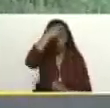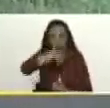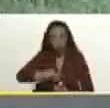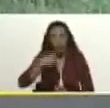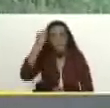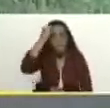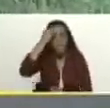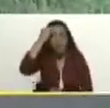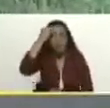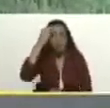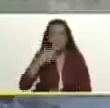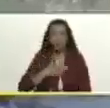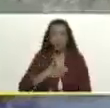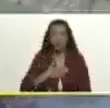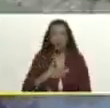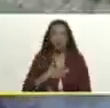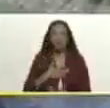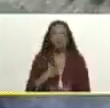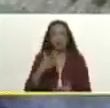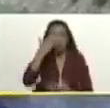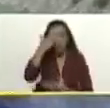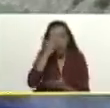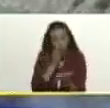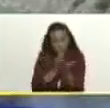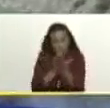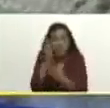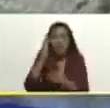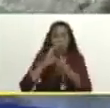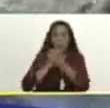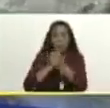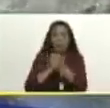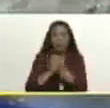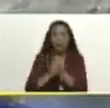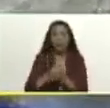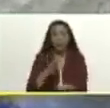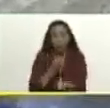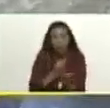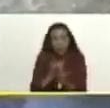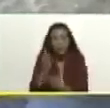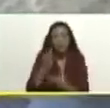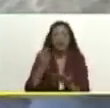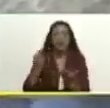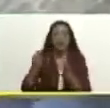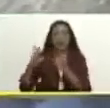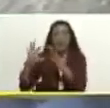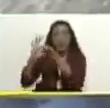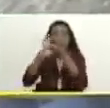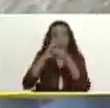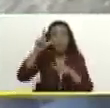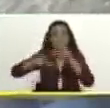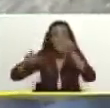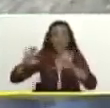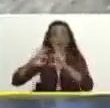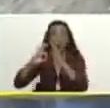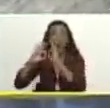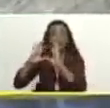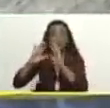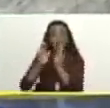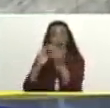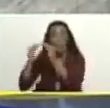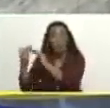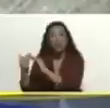Venezuela creo en la unidad de los partidos pero creo más en la unidad de la gente y la gente unida puede alcanzar